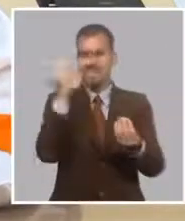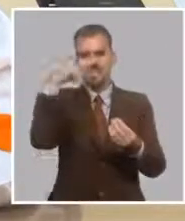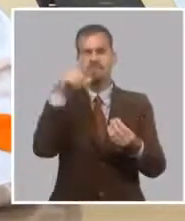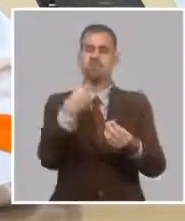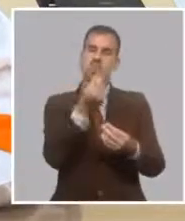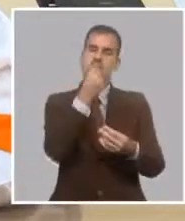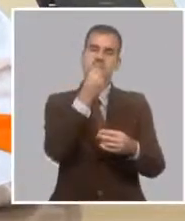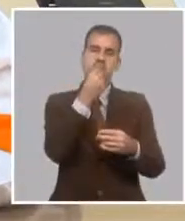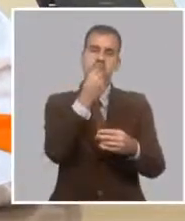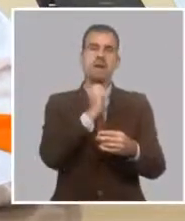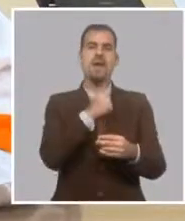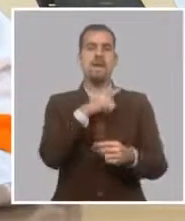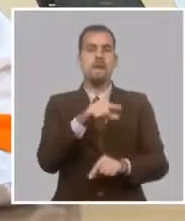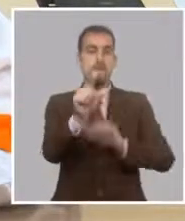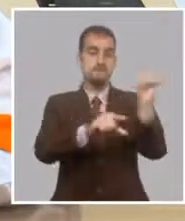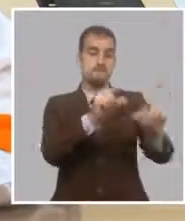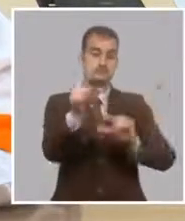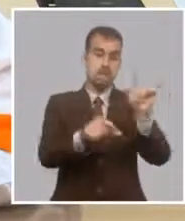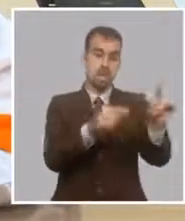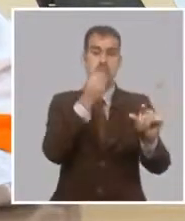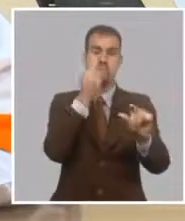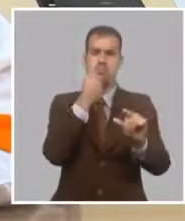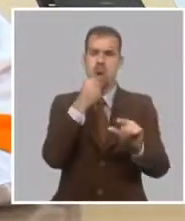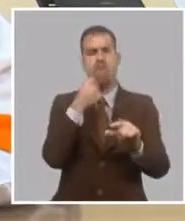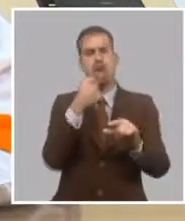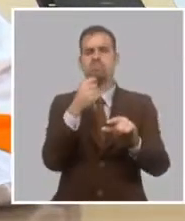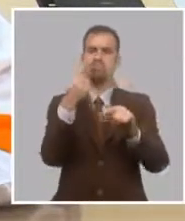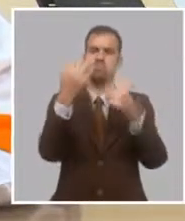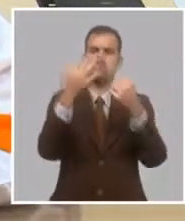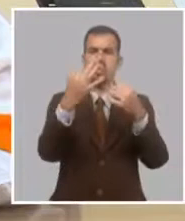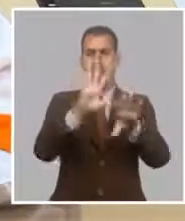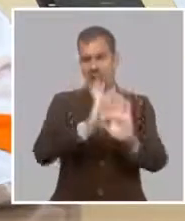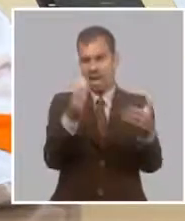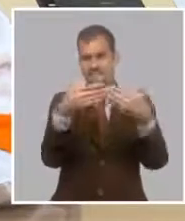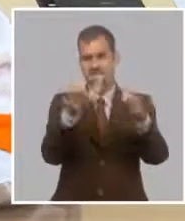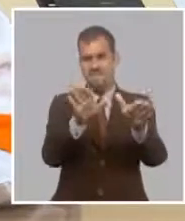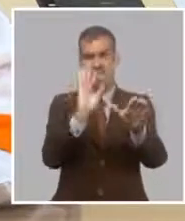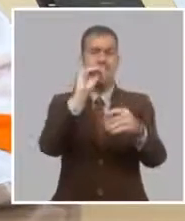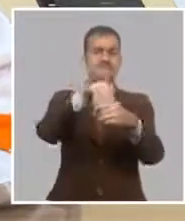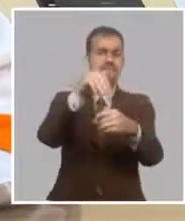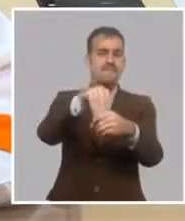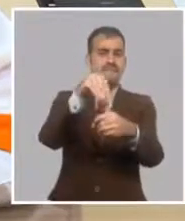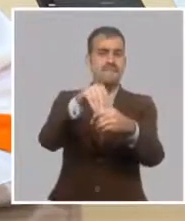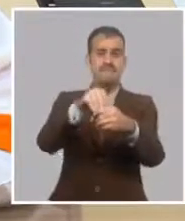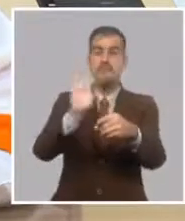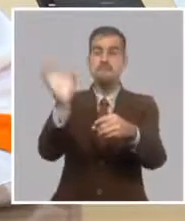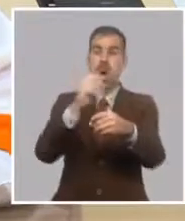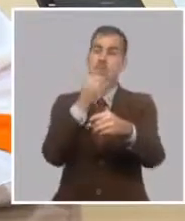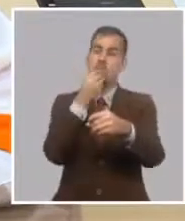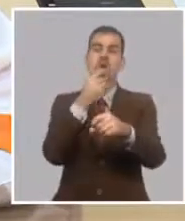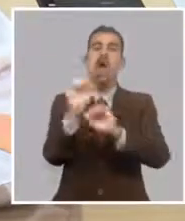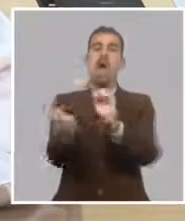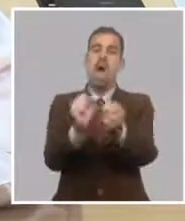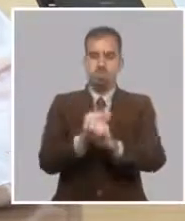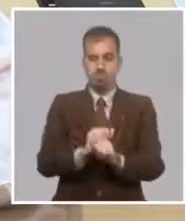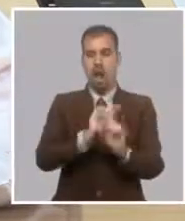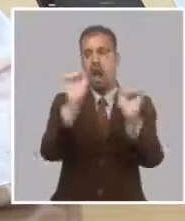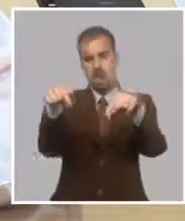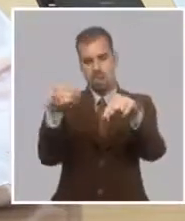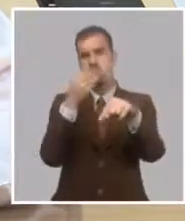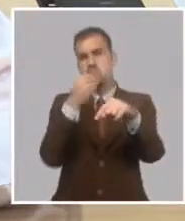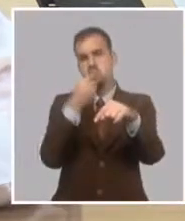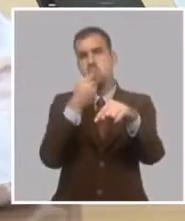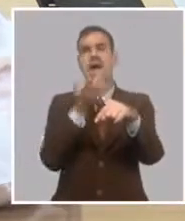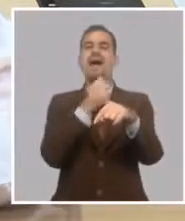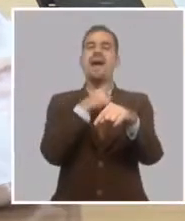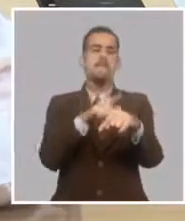reservar los clientes de las cuentas corrientes que tienen abiertas en los bancos, pueden ser cuentas de ahorros que puedan estar abiertas o